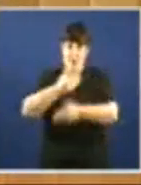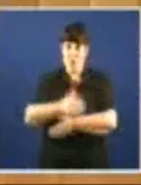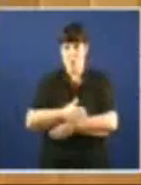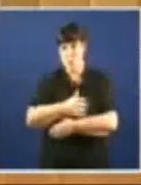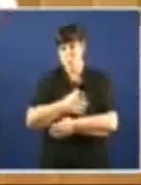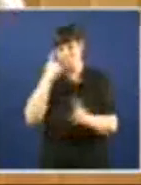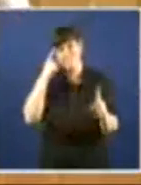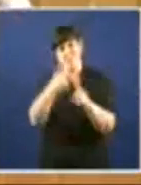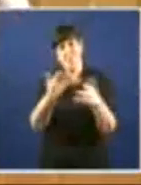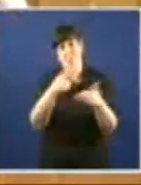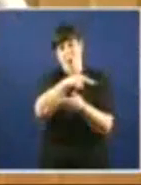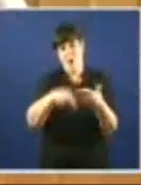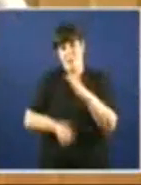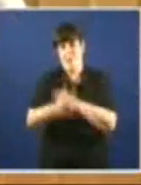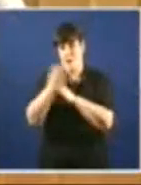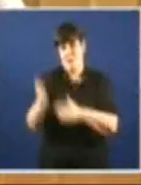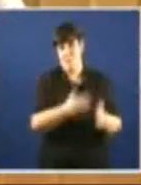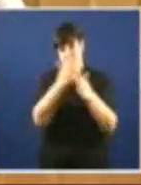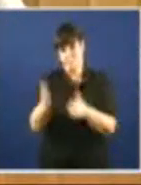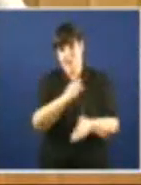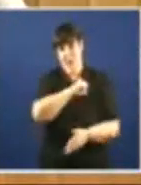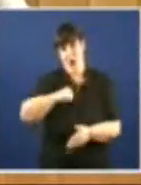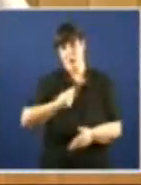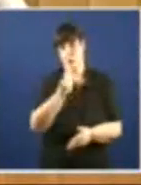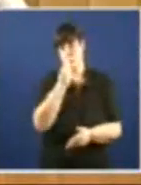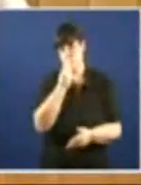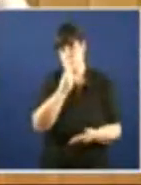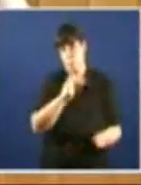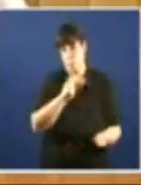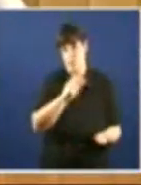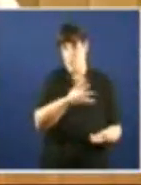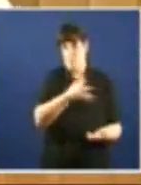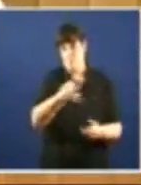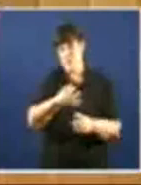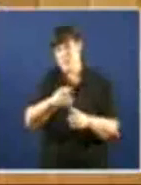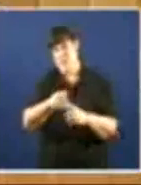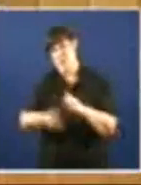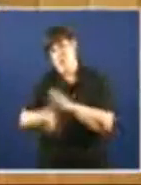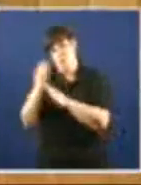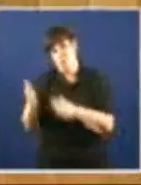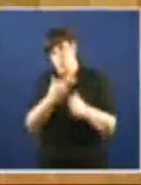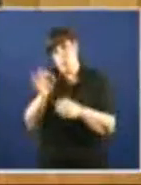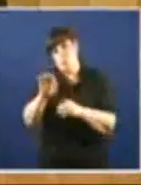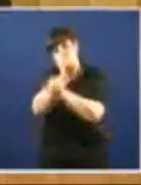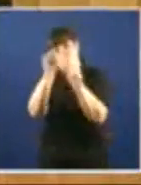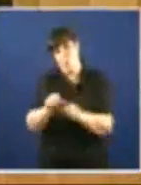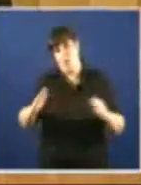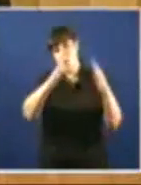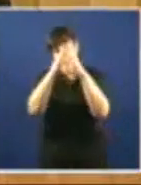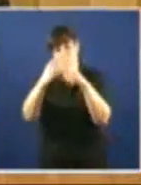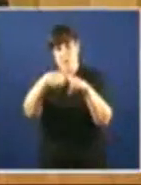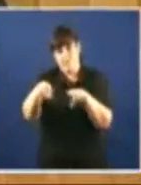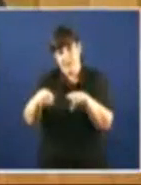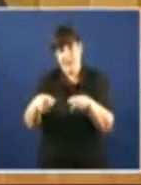alimentarse Podense frear A perda de superficie agrária Para a producción de alimentos E construir Un modelo de monte Diferente do actual Multifuncional E que se chama